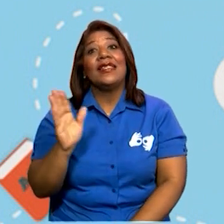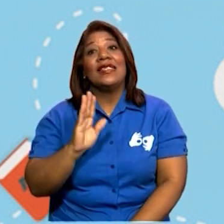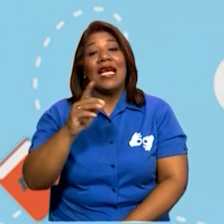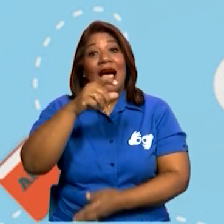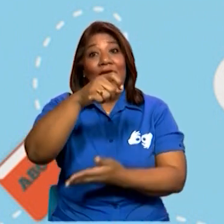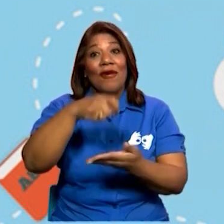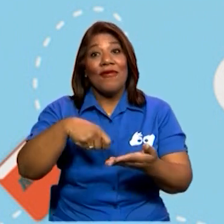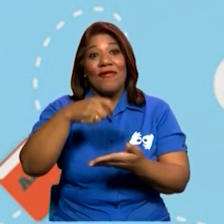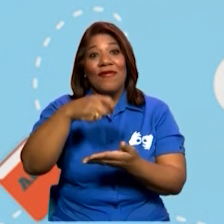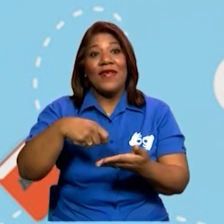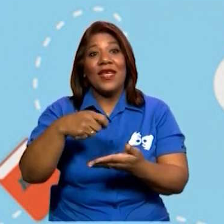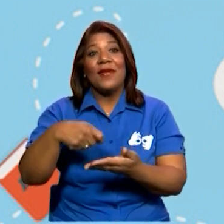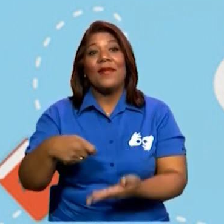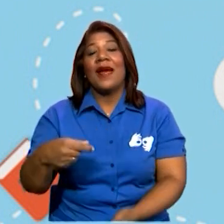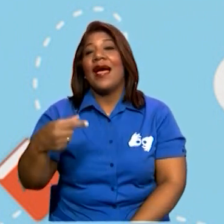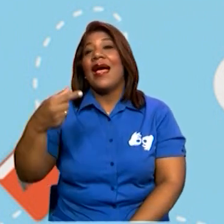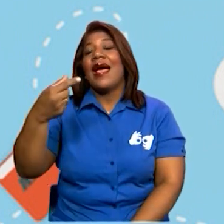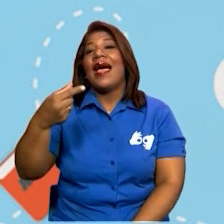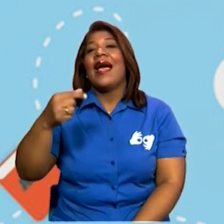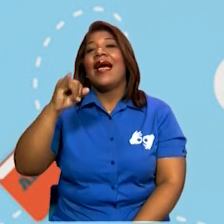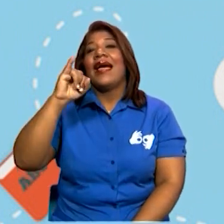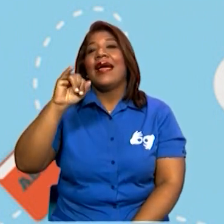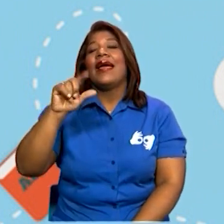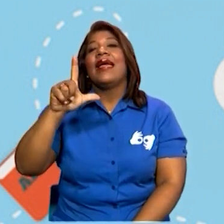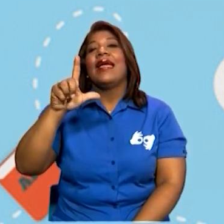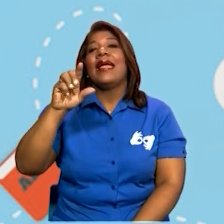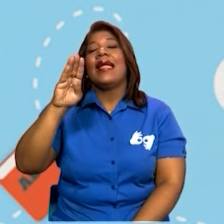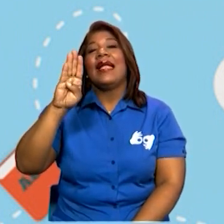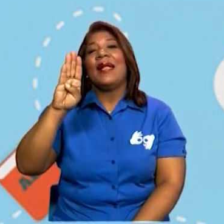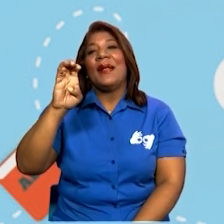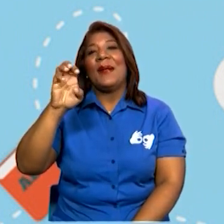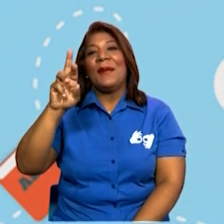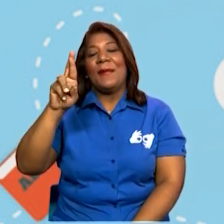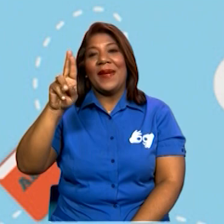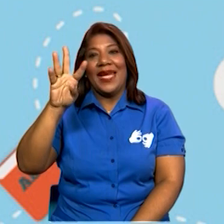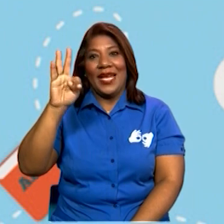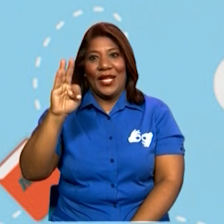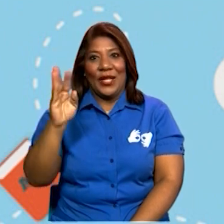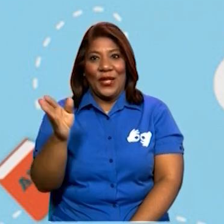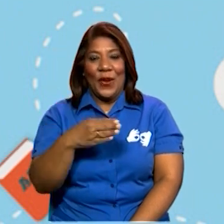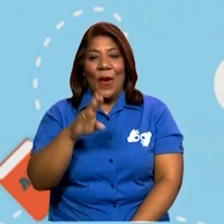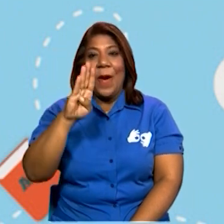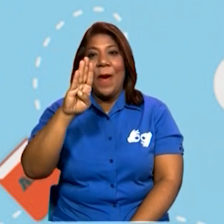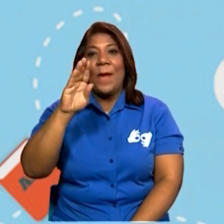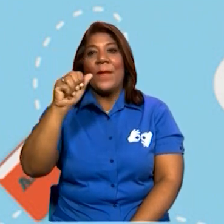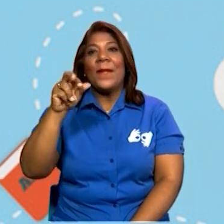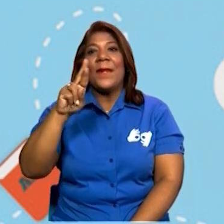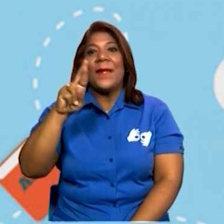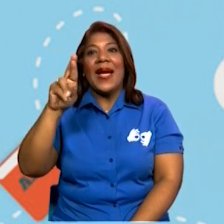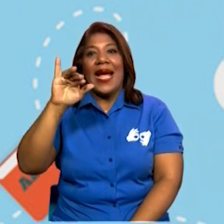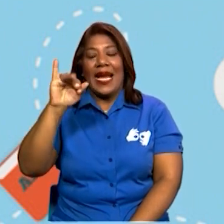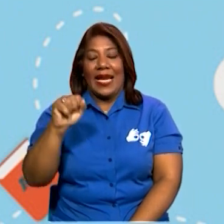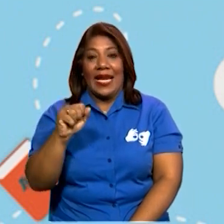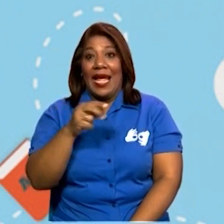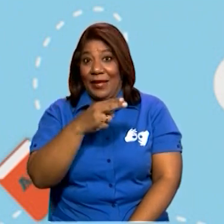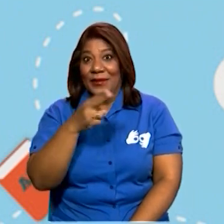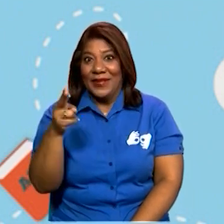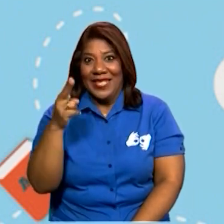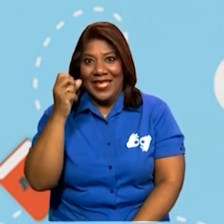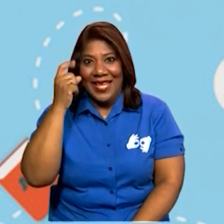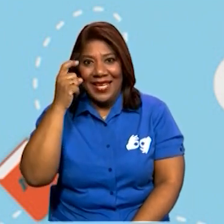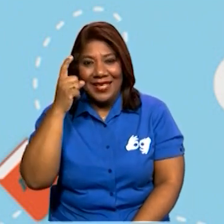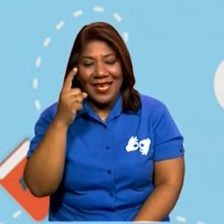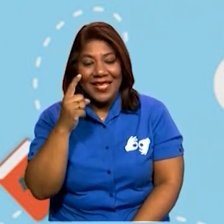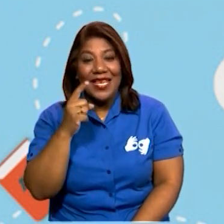Muy bien. Excelente. ¡Qué linda esa carta, verdad? Para todos los niños. Y esperamos que los niños también en casa